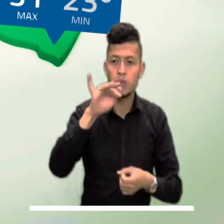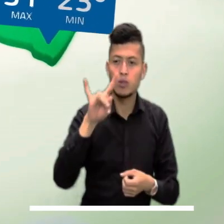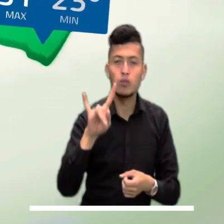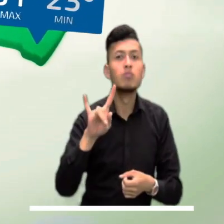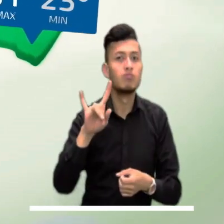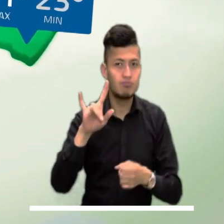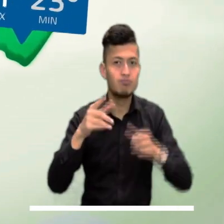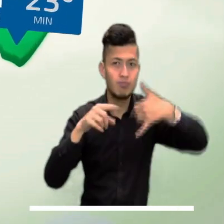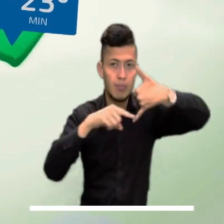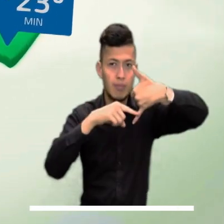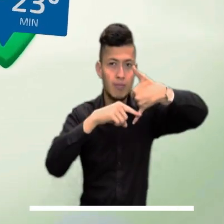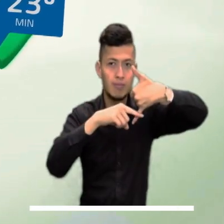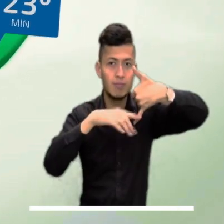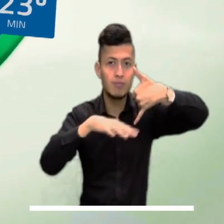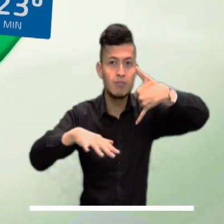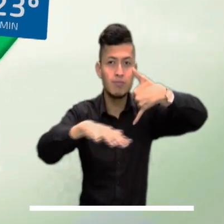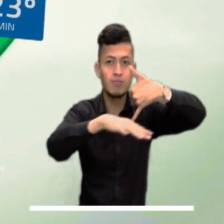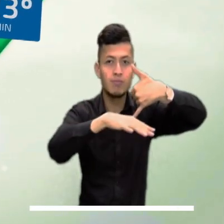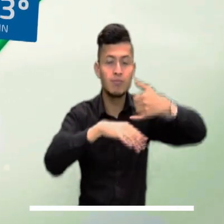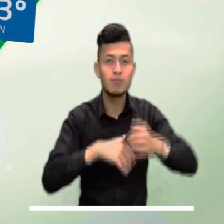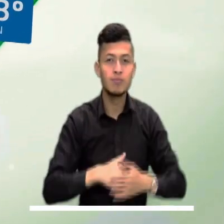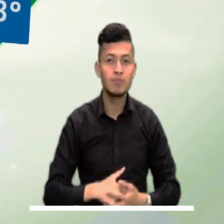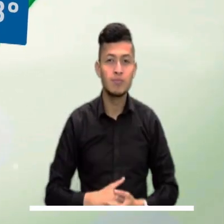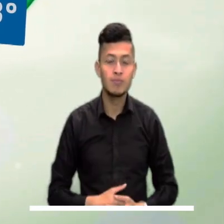Puerto Inírida, Mitú y Leticia.